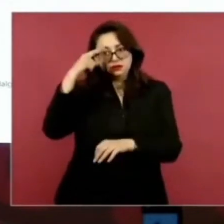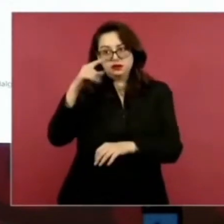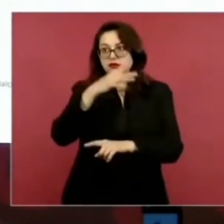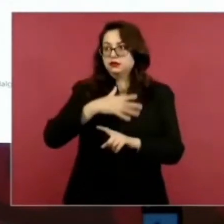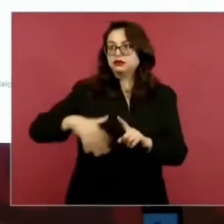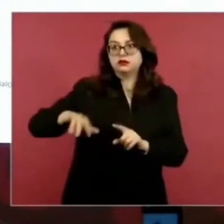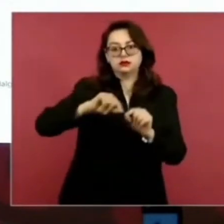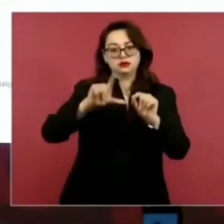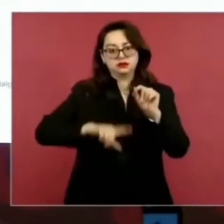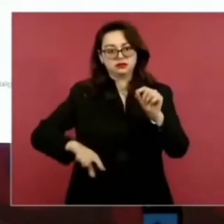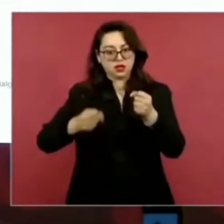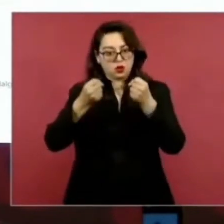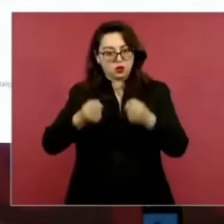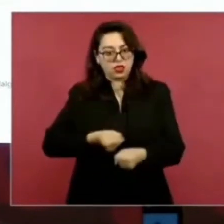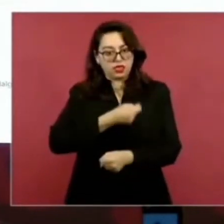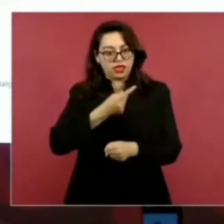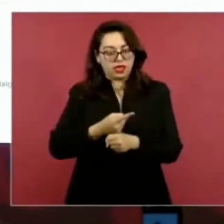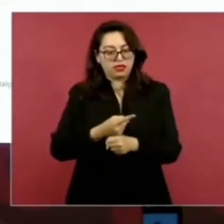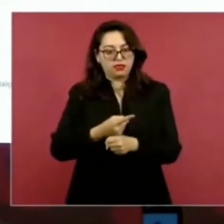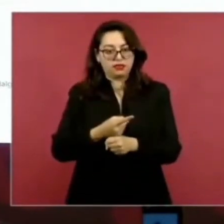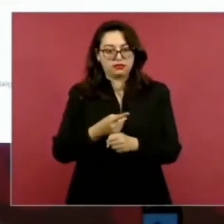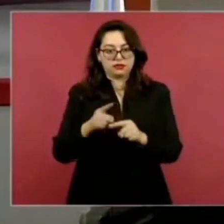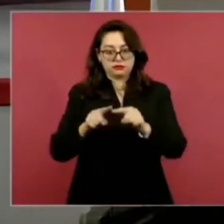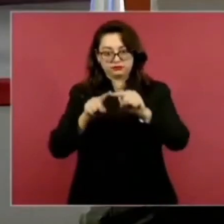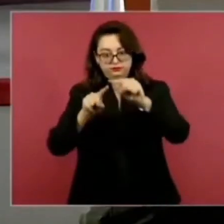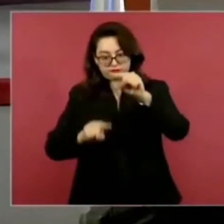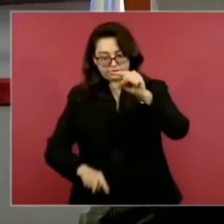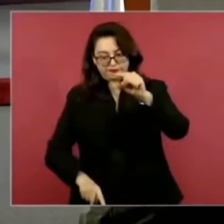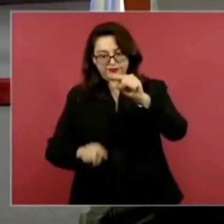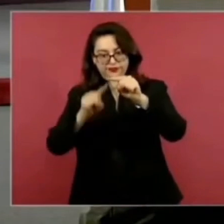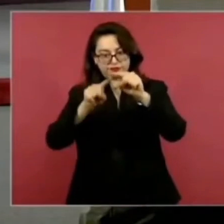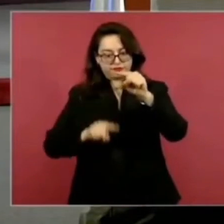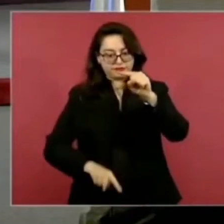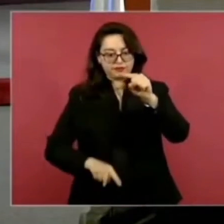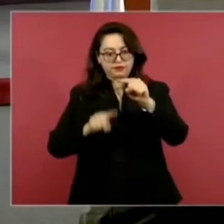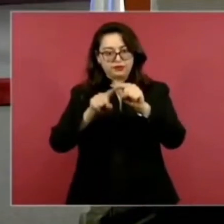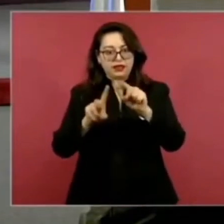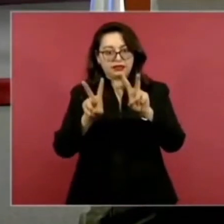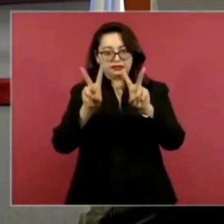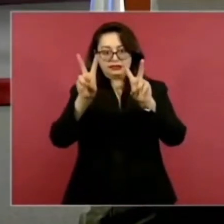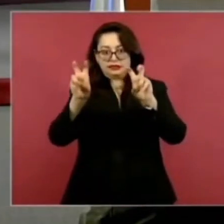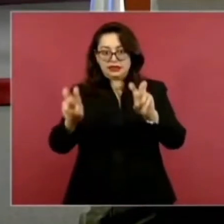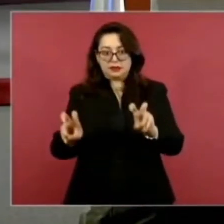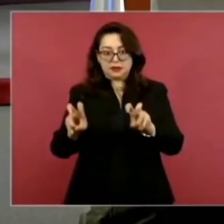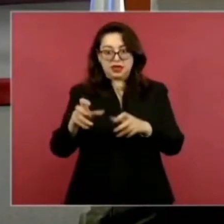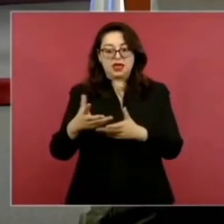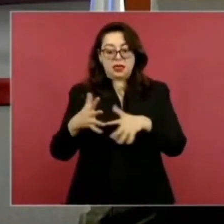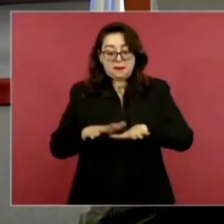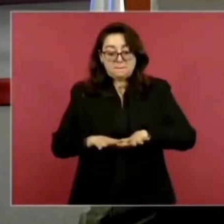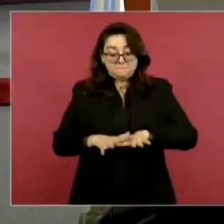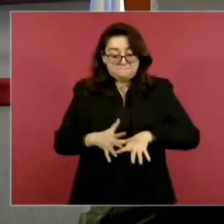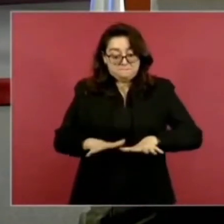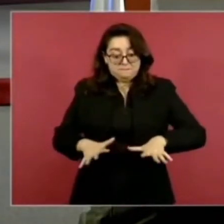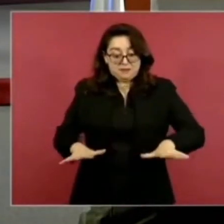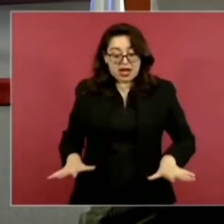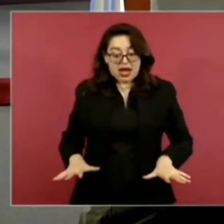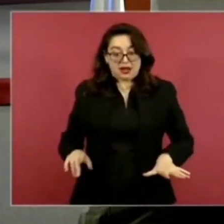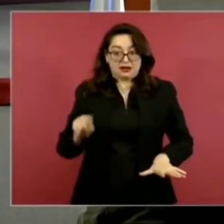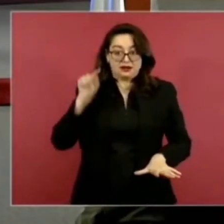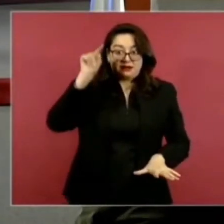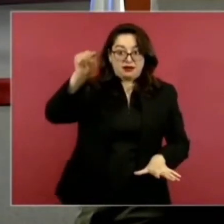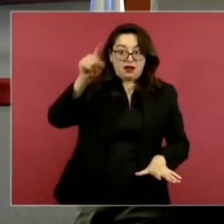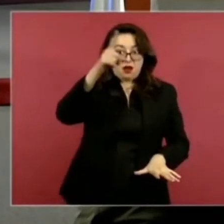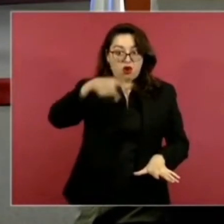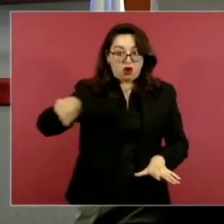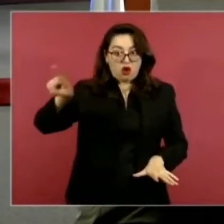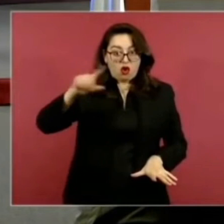esta línea, que es la del Istmo, esta es la franja que une a dos océanos,